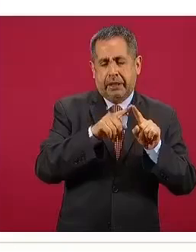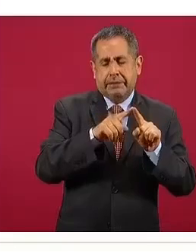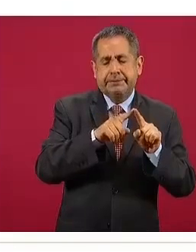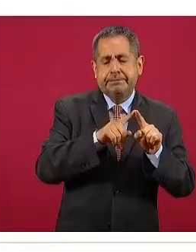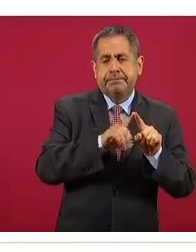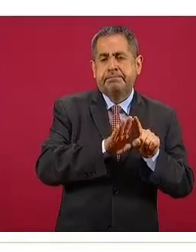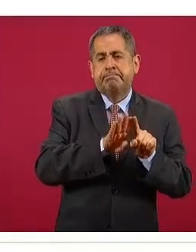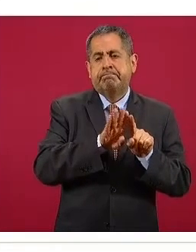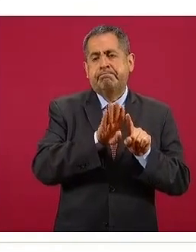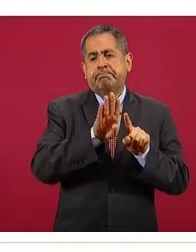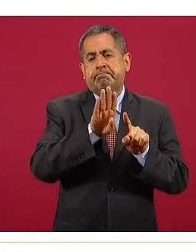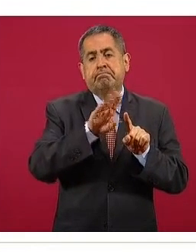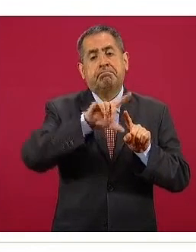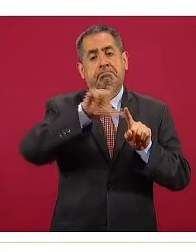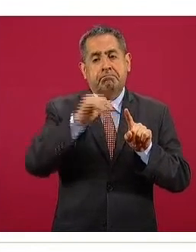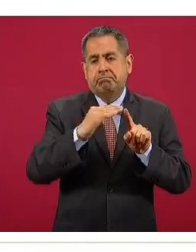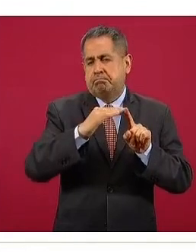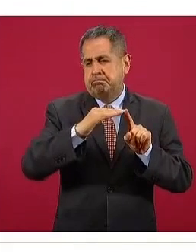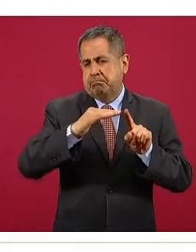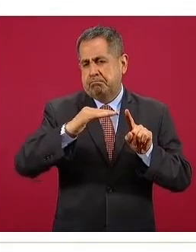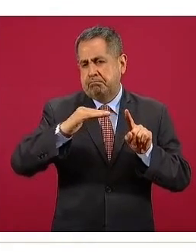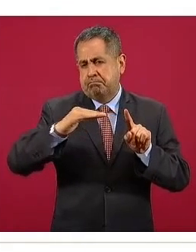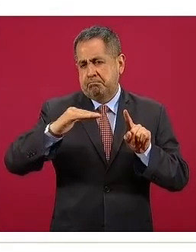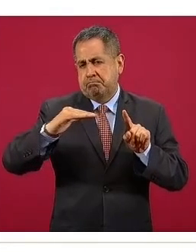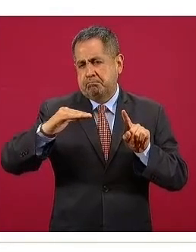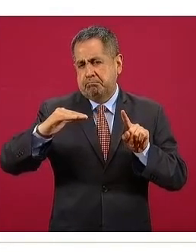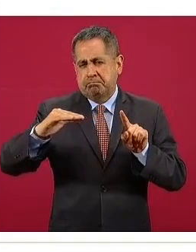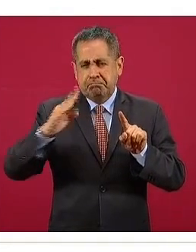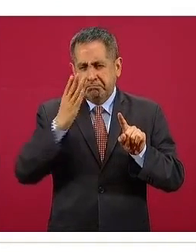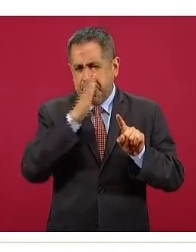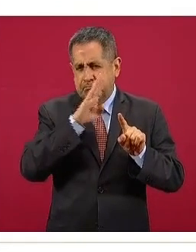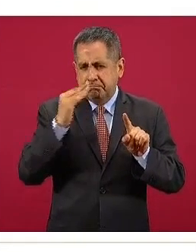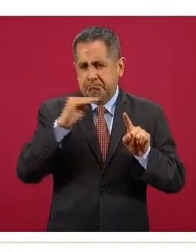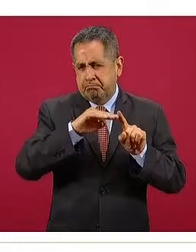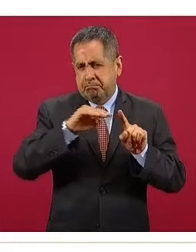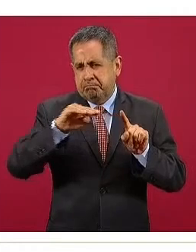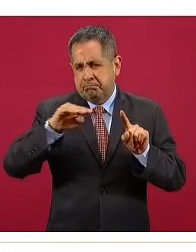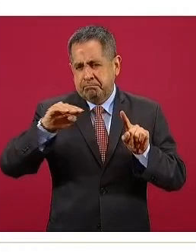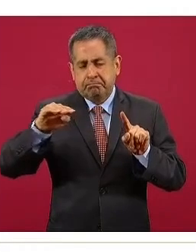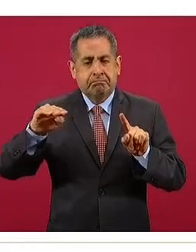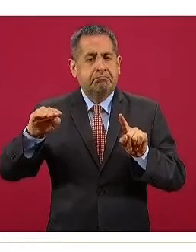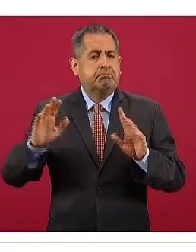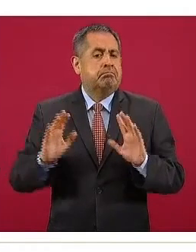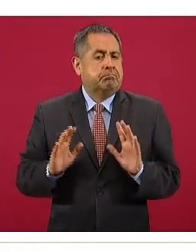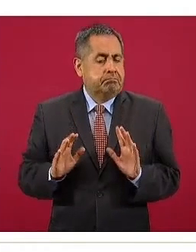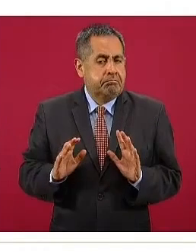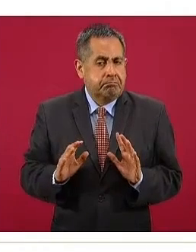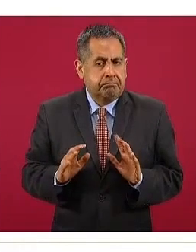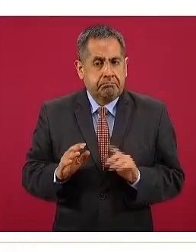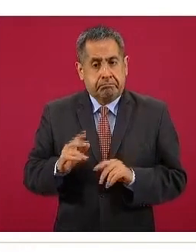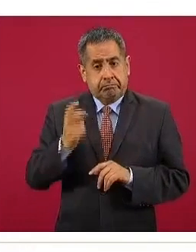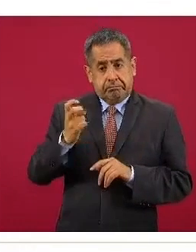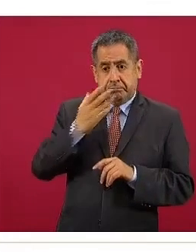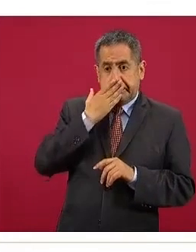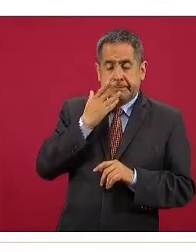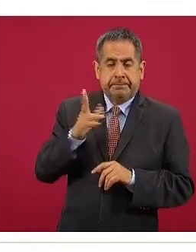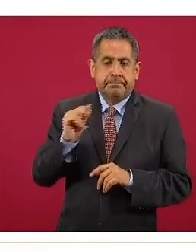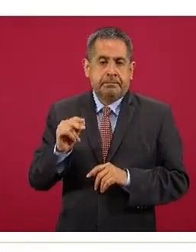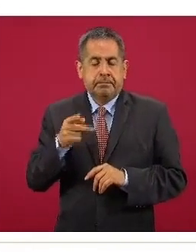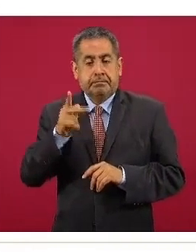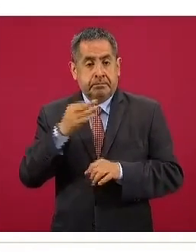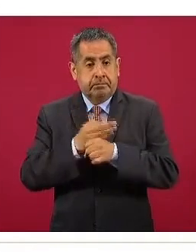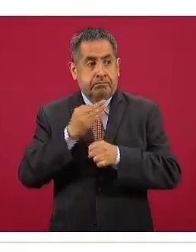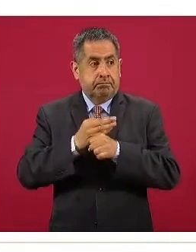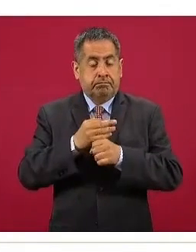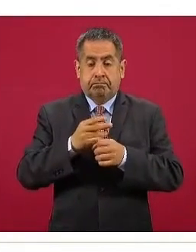y después ha estado en un prolongado estado de meseta. Esto desde luego no es deseable, pero al menos no tiene